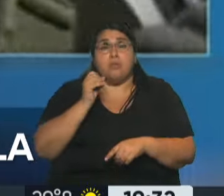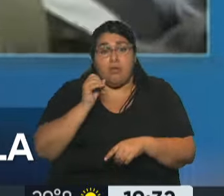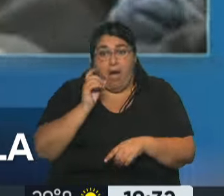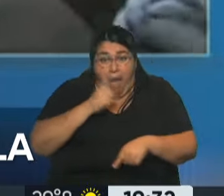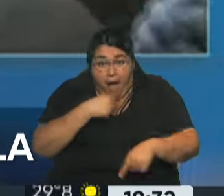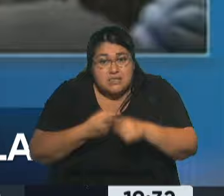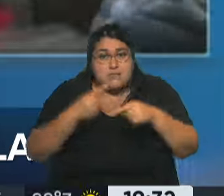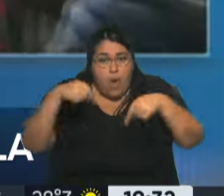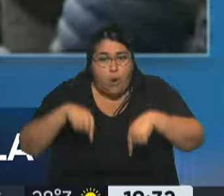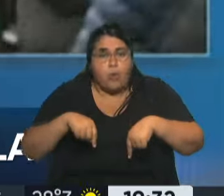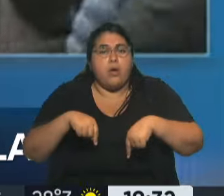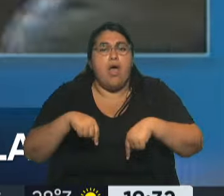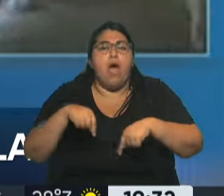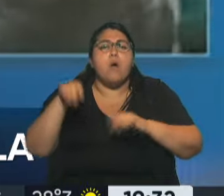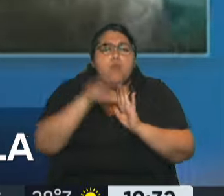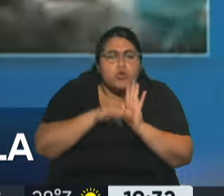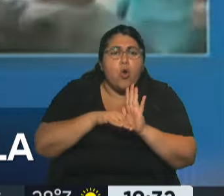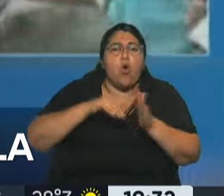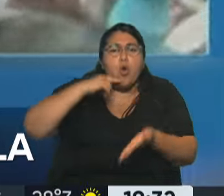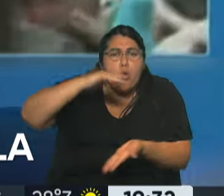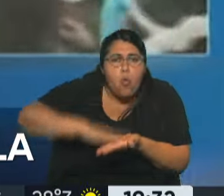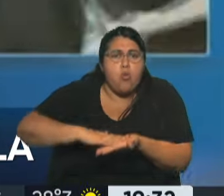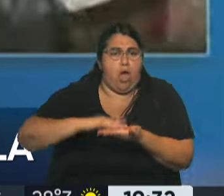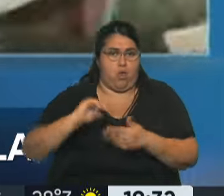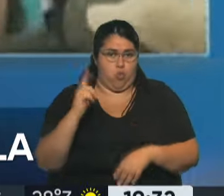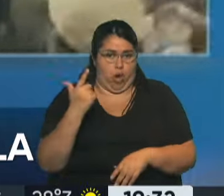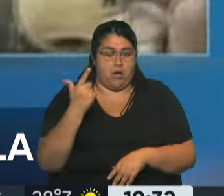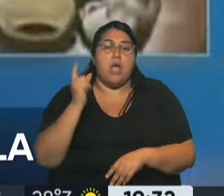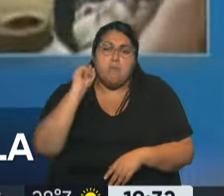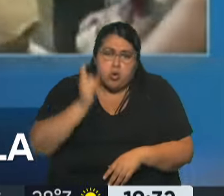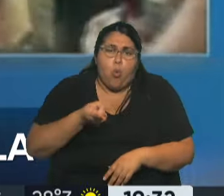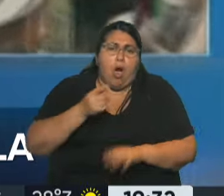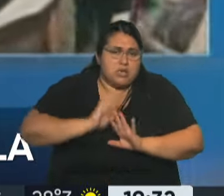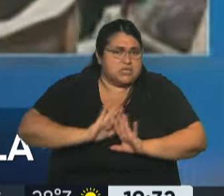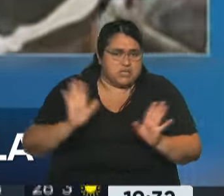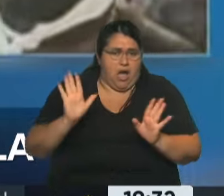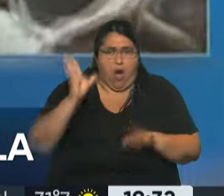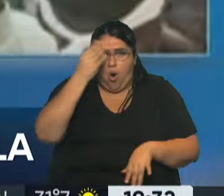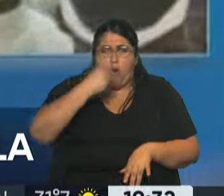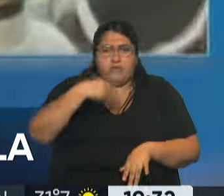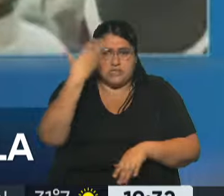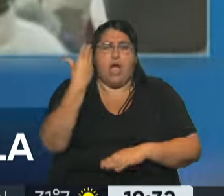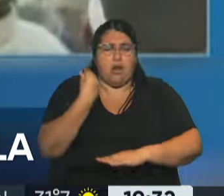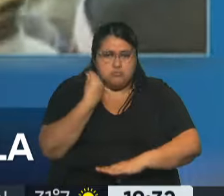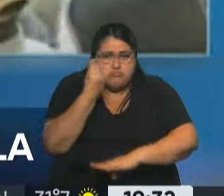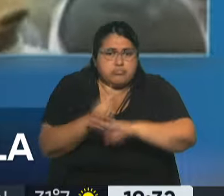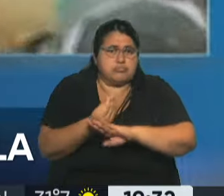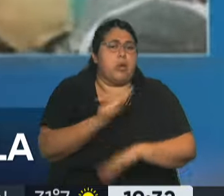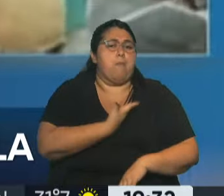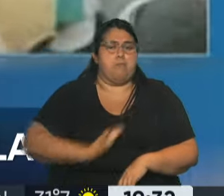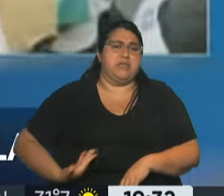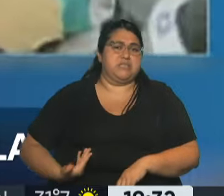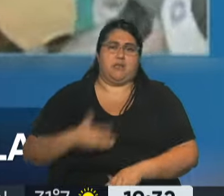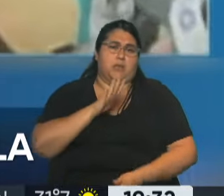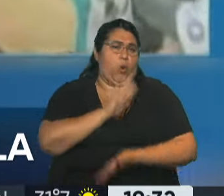acto protocolario de juramentación, por lo tanto, formalmente ya Bernardo Arevalo se puede considerar nuevo